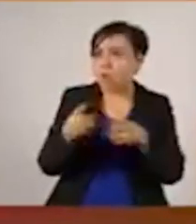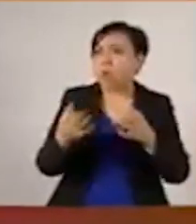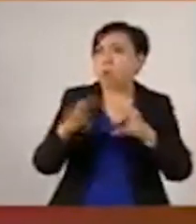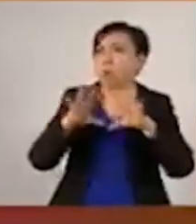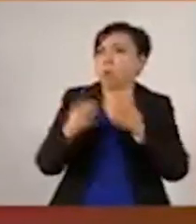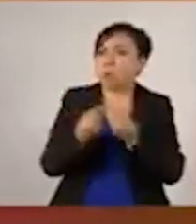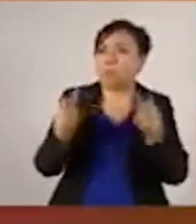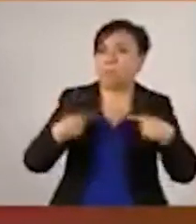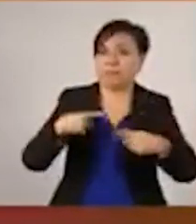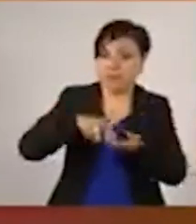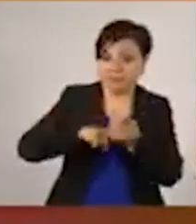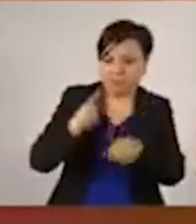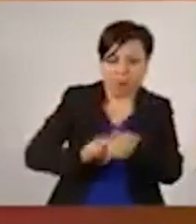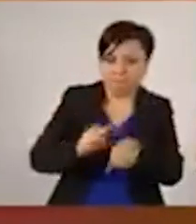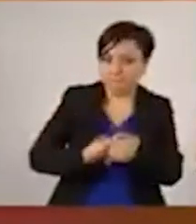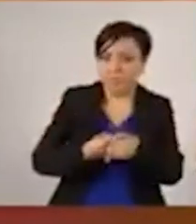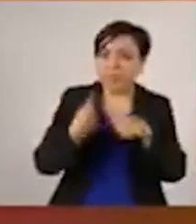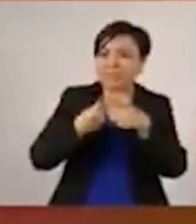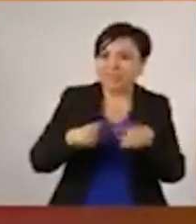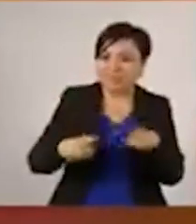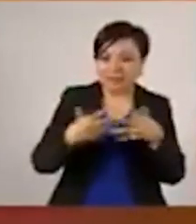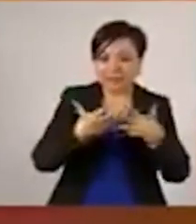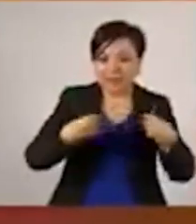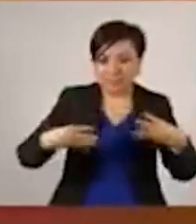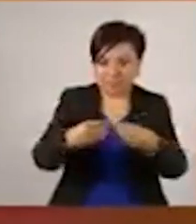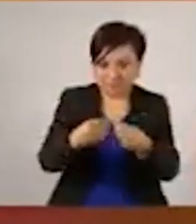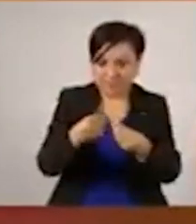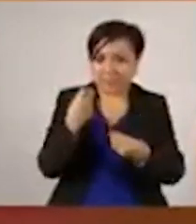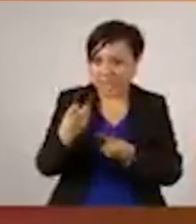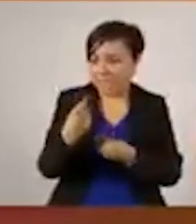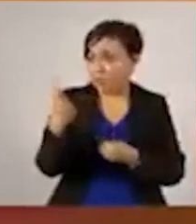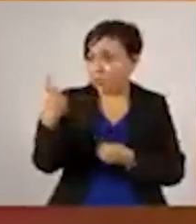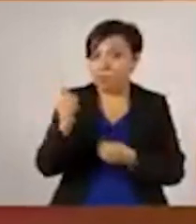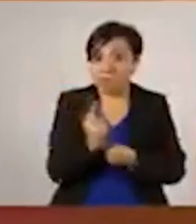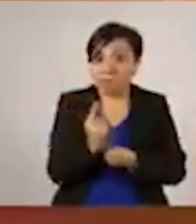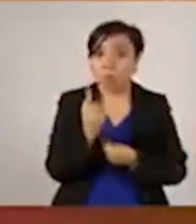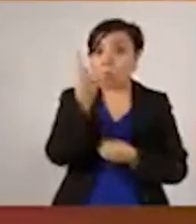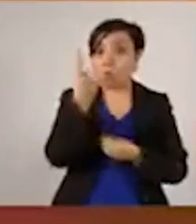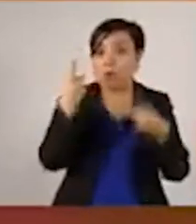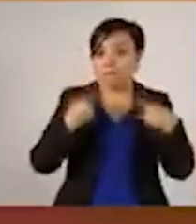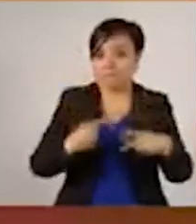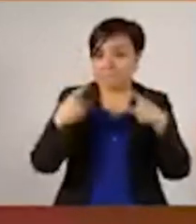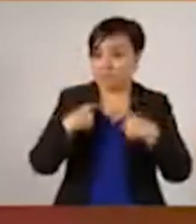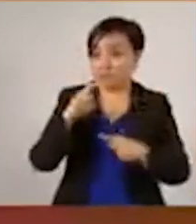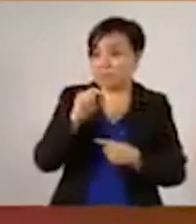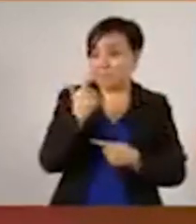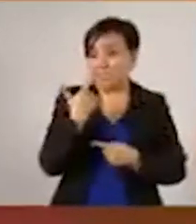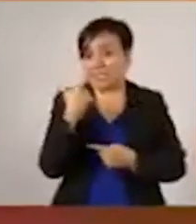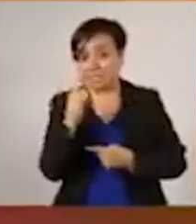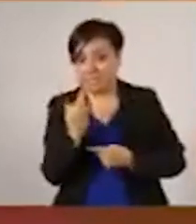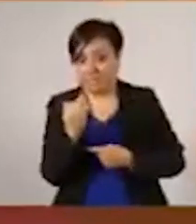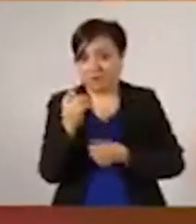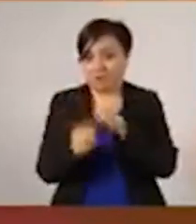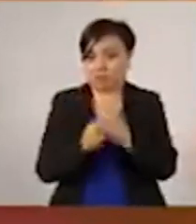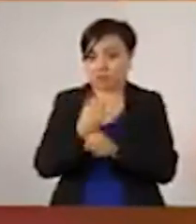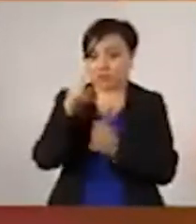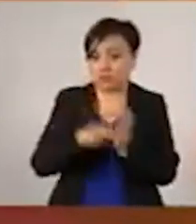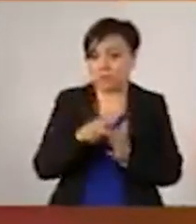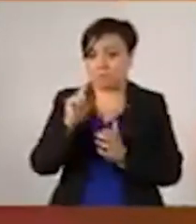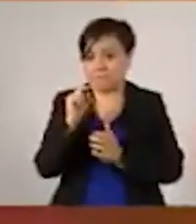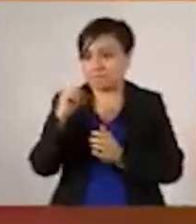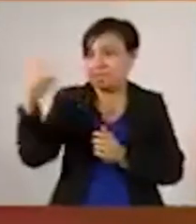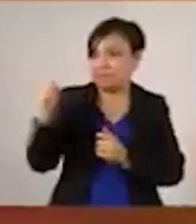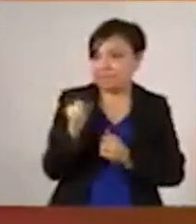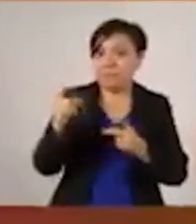En el escenario uno fue de importación. Ese fue el primer caso, el caso del 27 de febrero del 2020. En el escenario dos